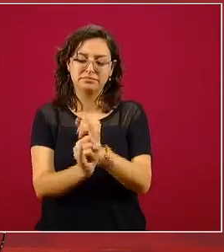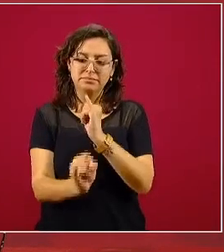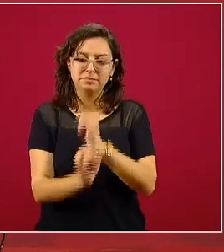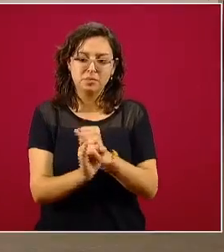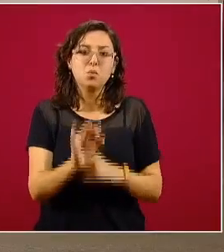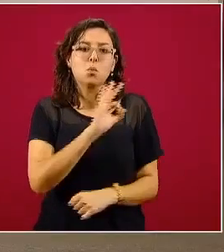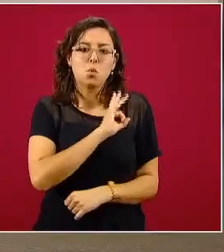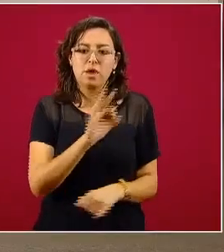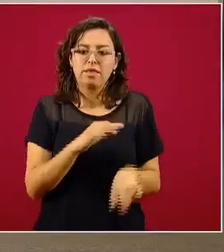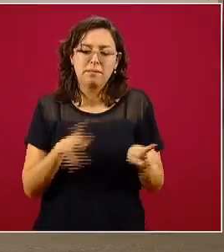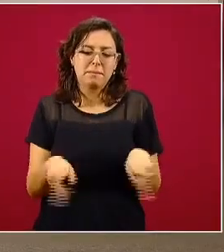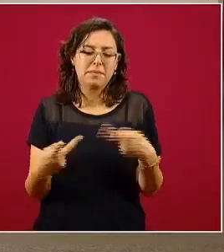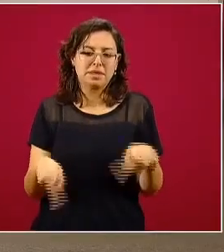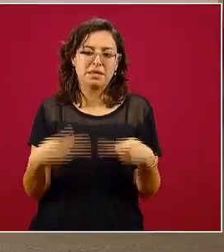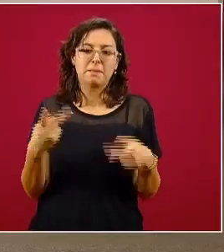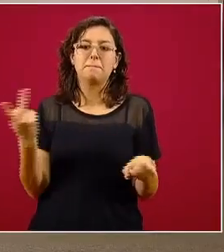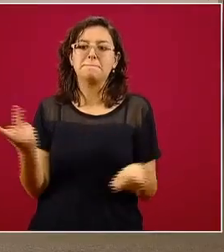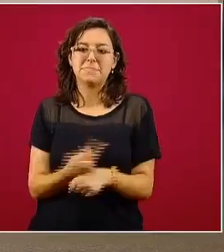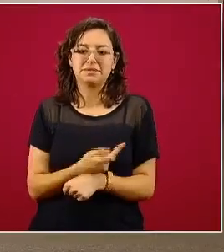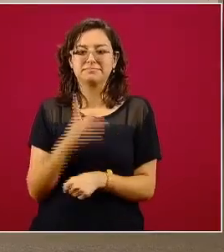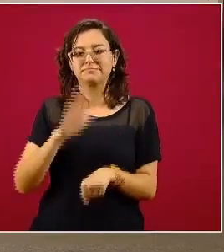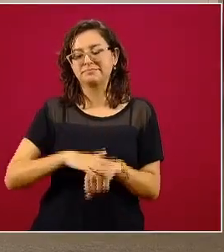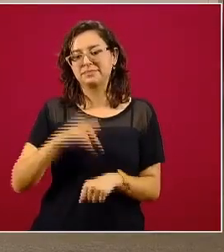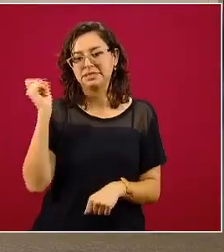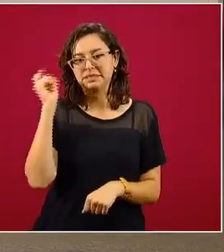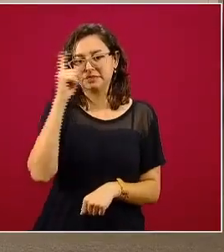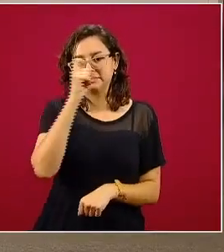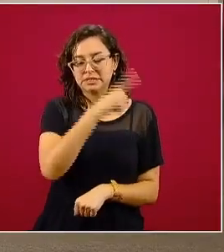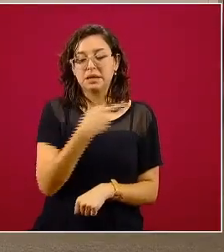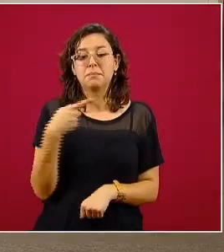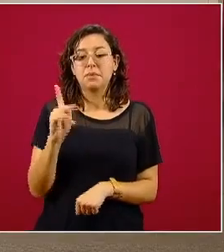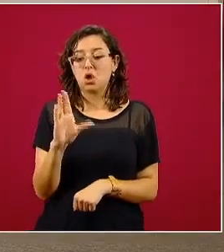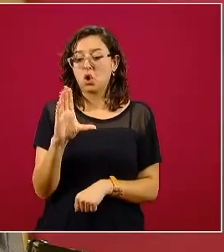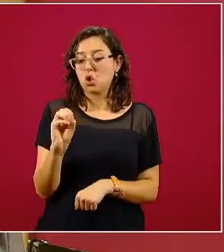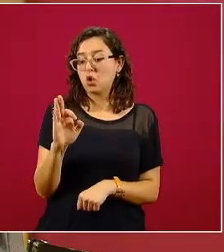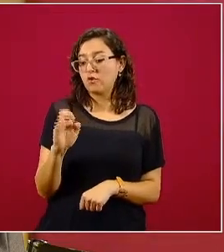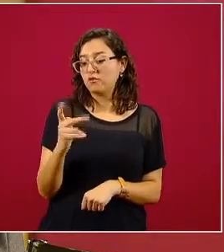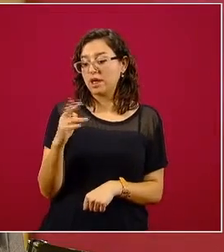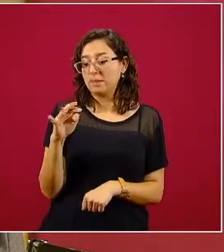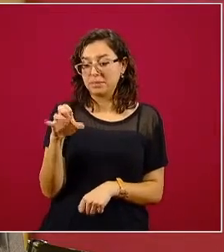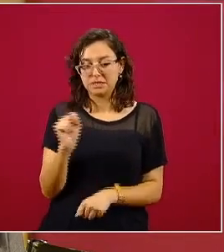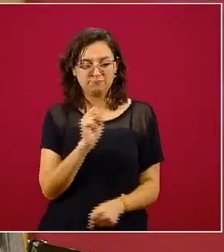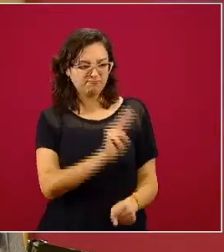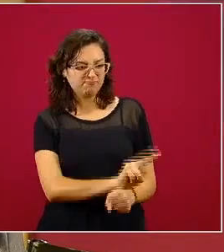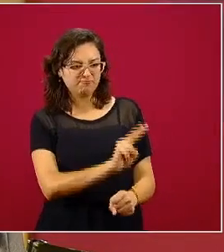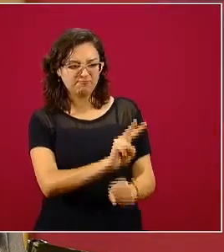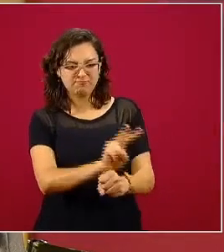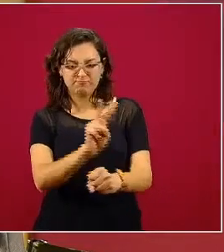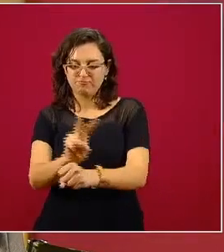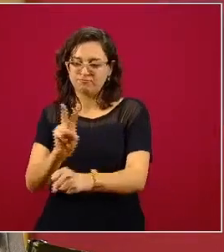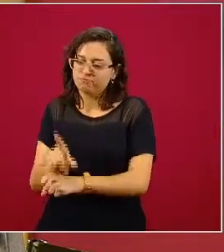Internet. Y eso hace más complejo. Pero la COFEPRIS se dedica a eso, específicamente